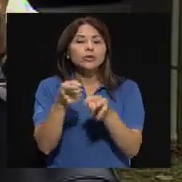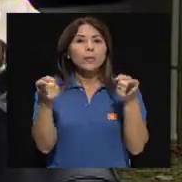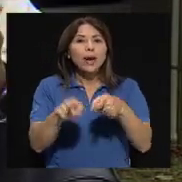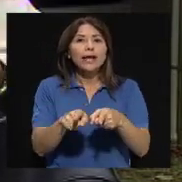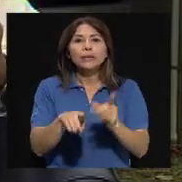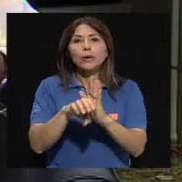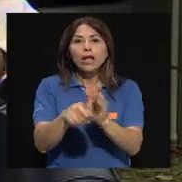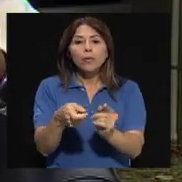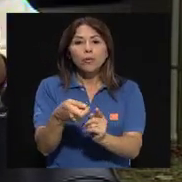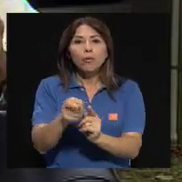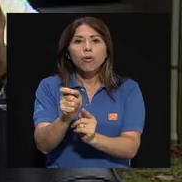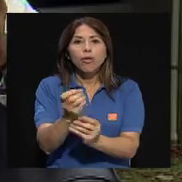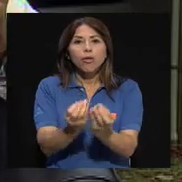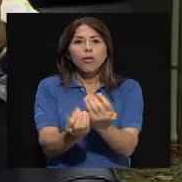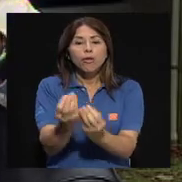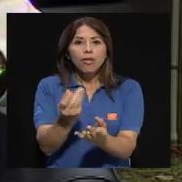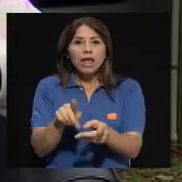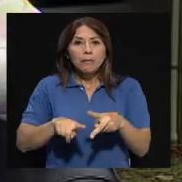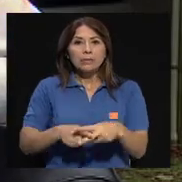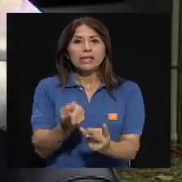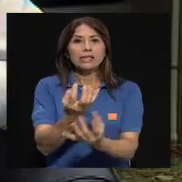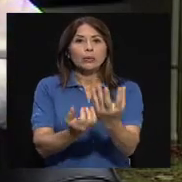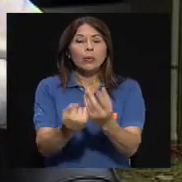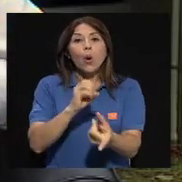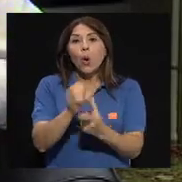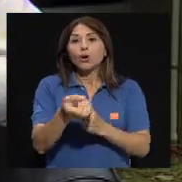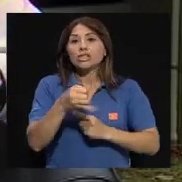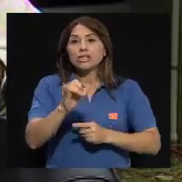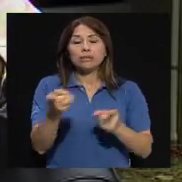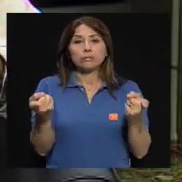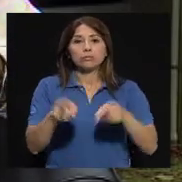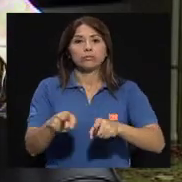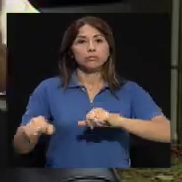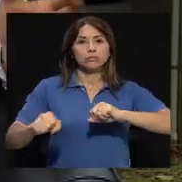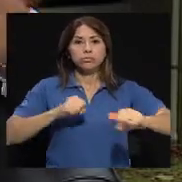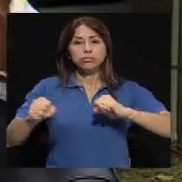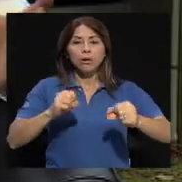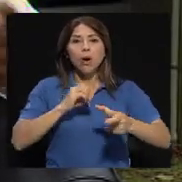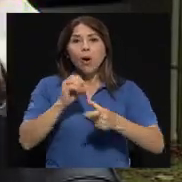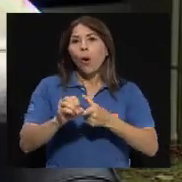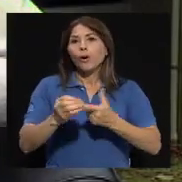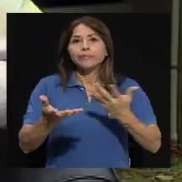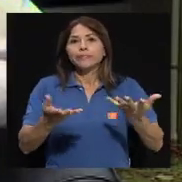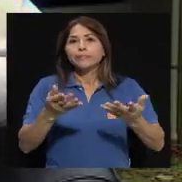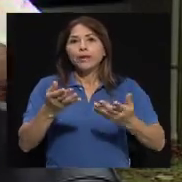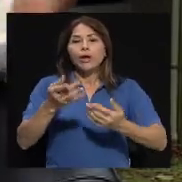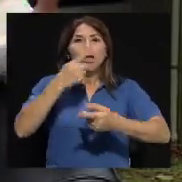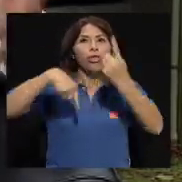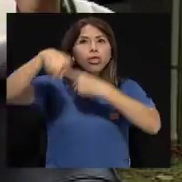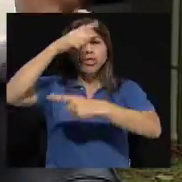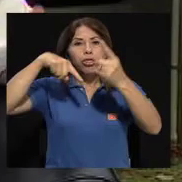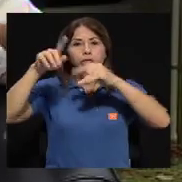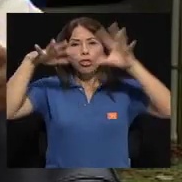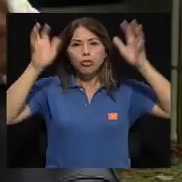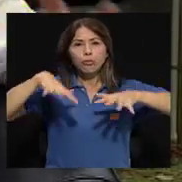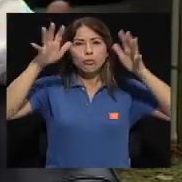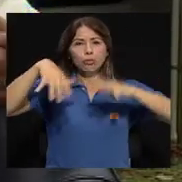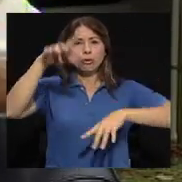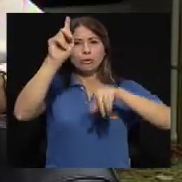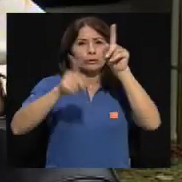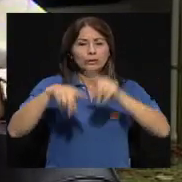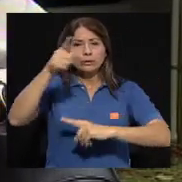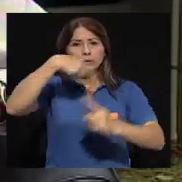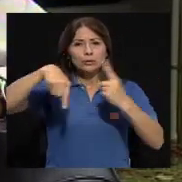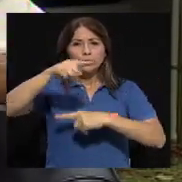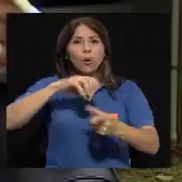ya sea un sismo, o ya sea un tornado, una inundación, depende de la zona donde se